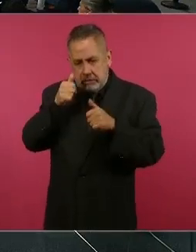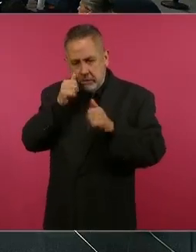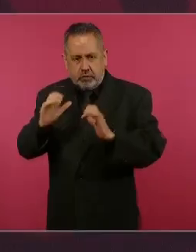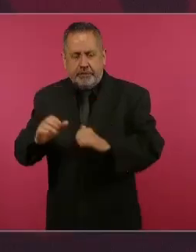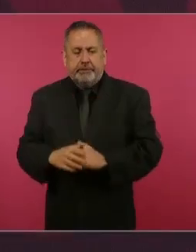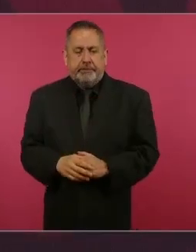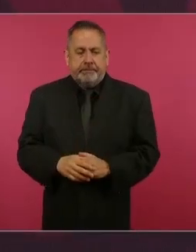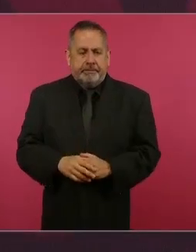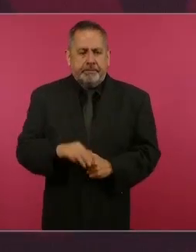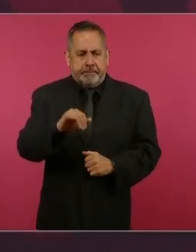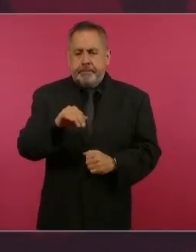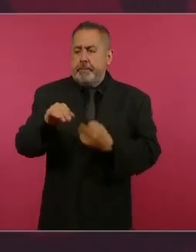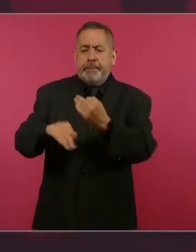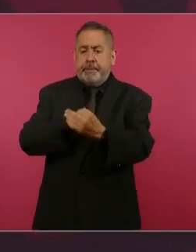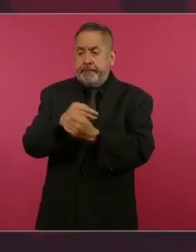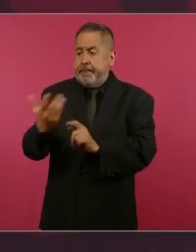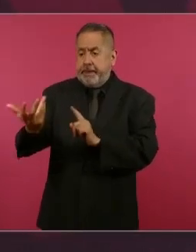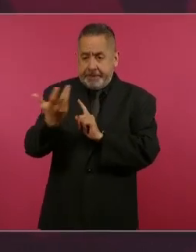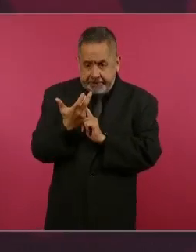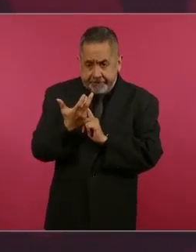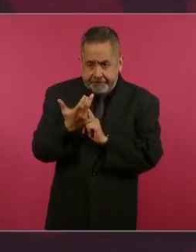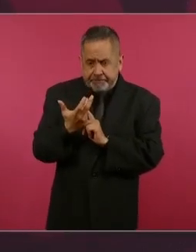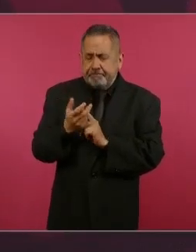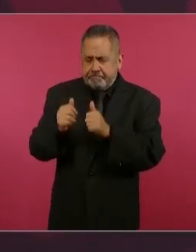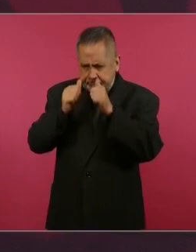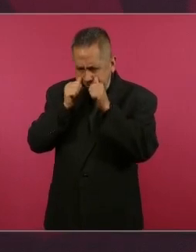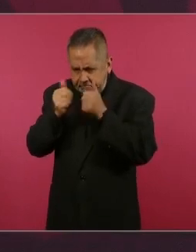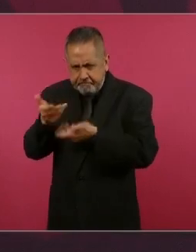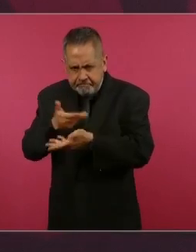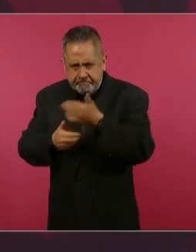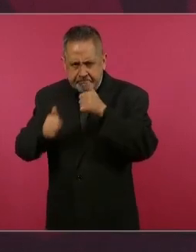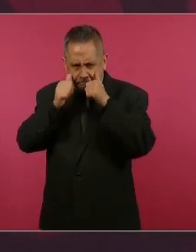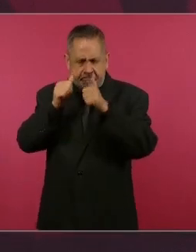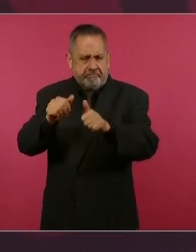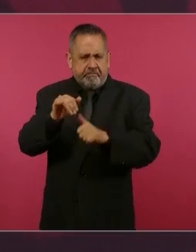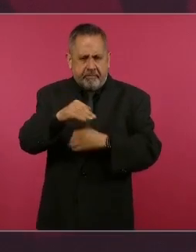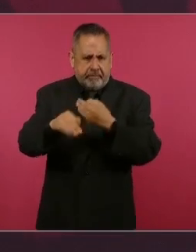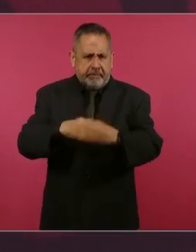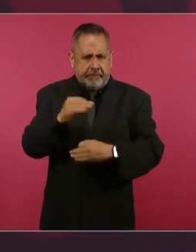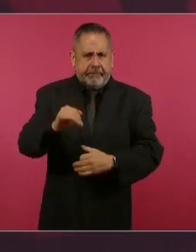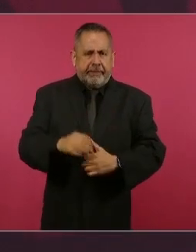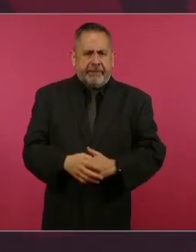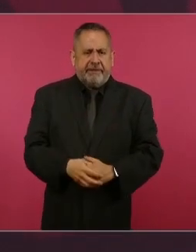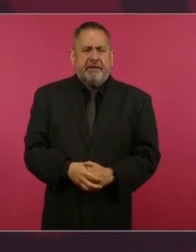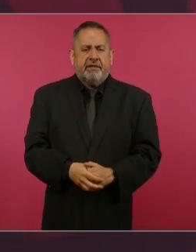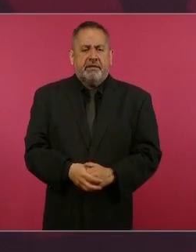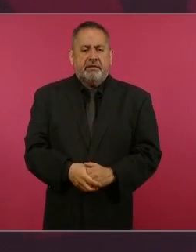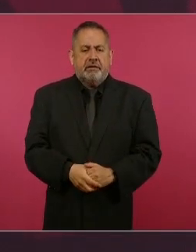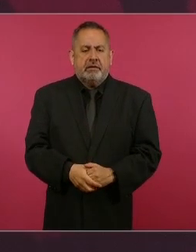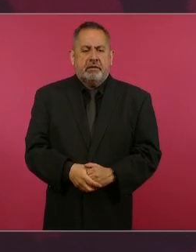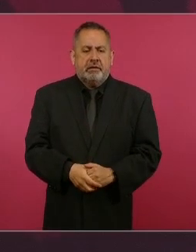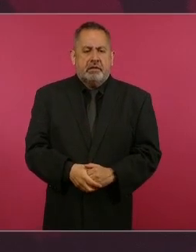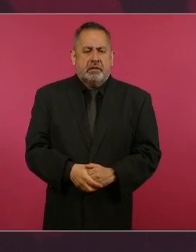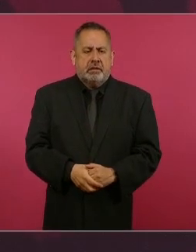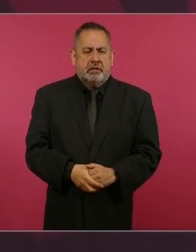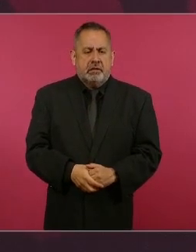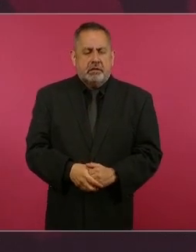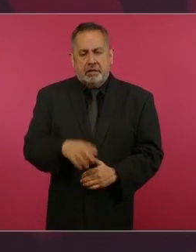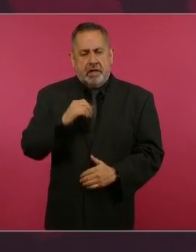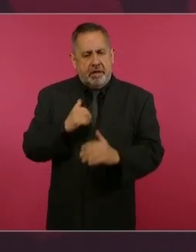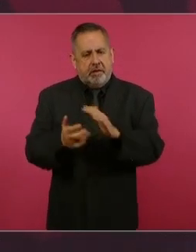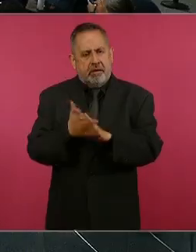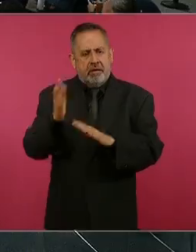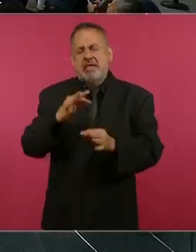los van a atender. A todos los que vienen aquí se les atiende. ¿Por qué no nos vamos ya?